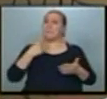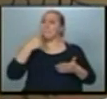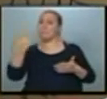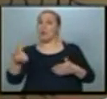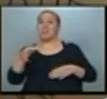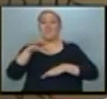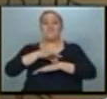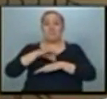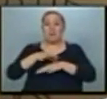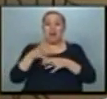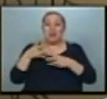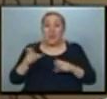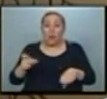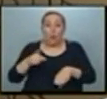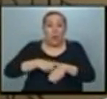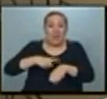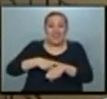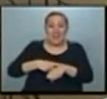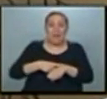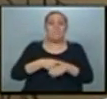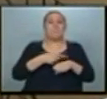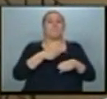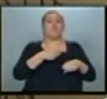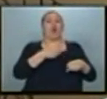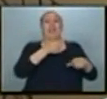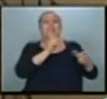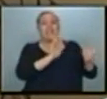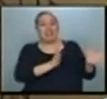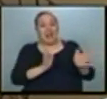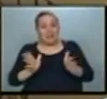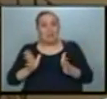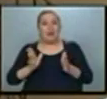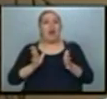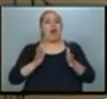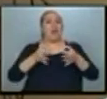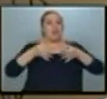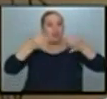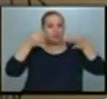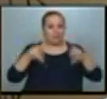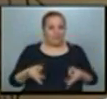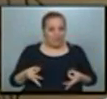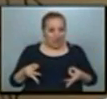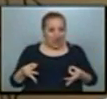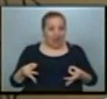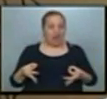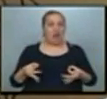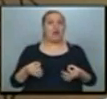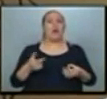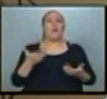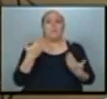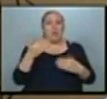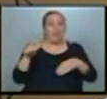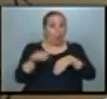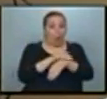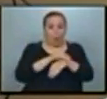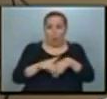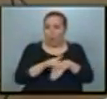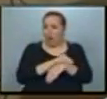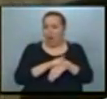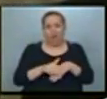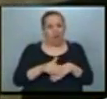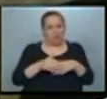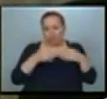detectada a tiempo y con el tratamiento en forma oportuna y adecuada, porque las posibilidades de curación son